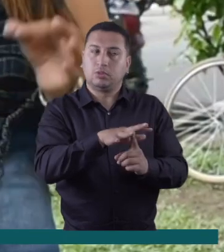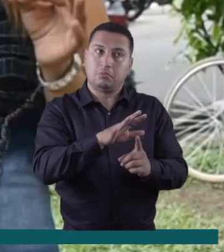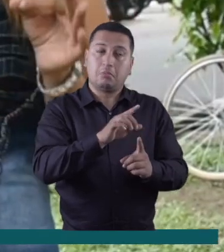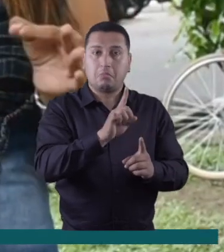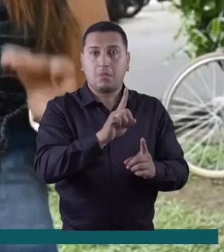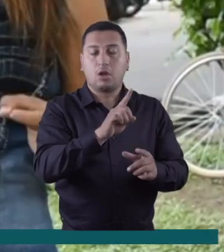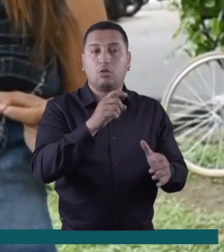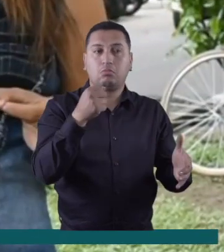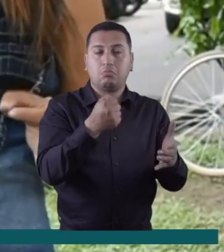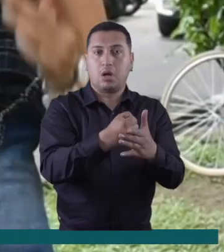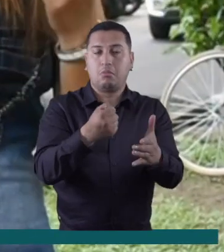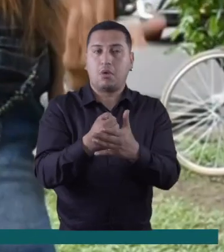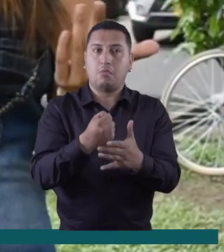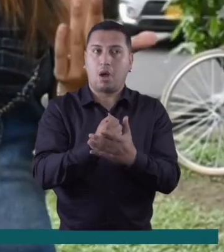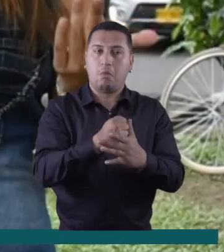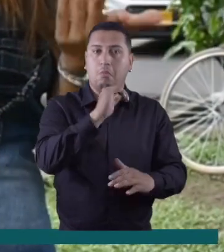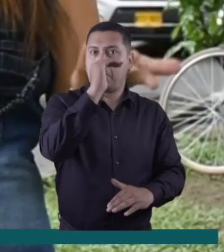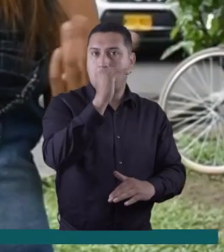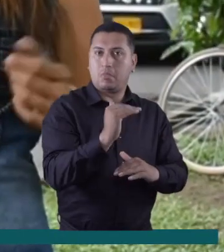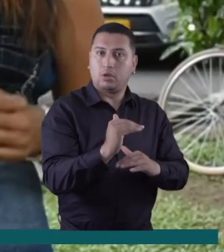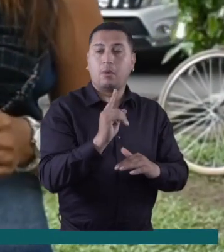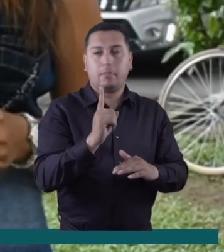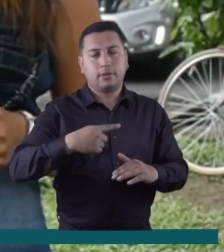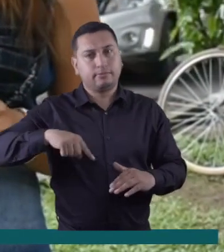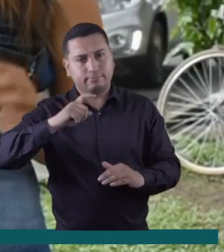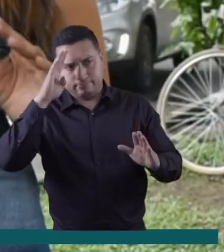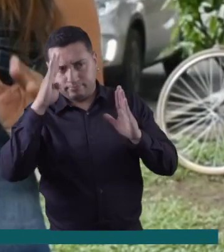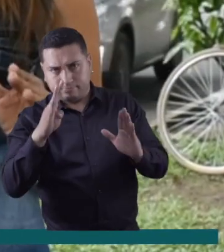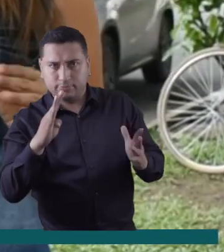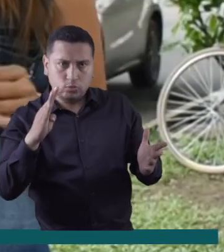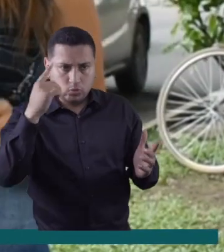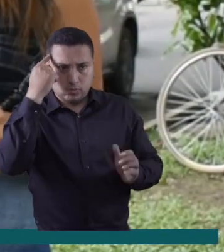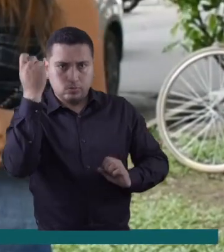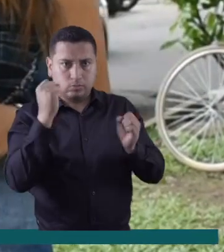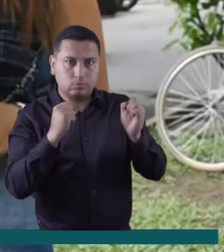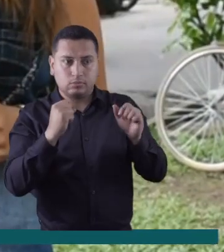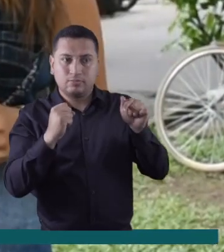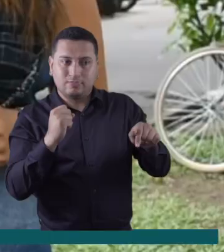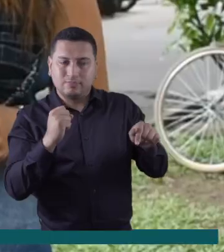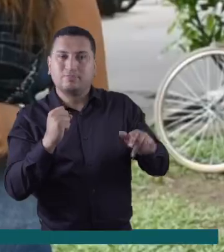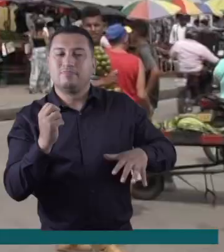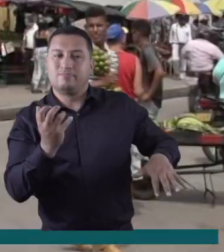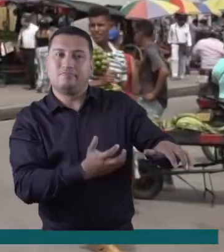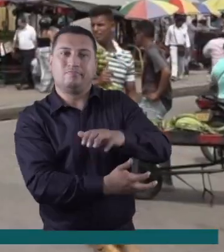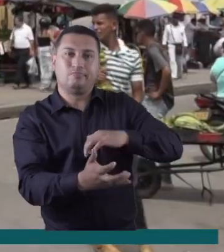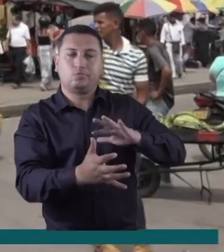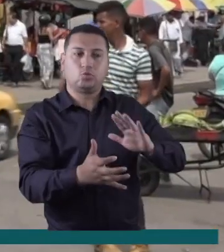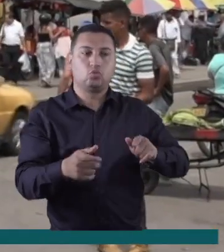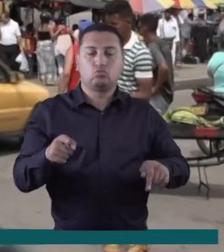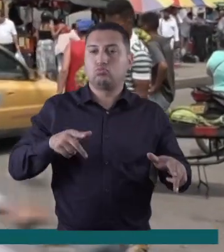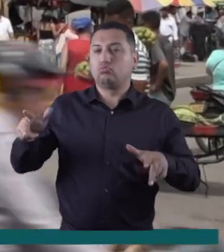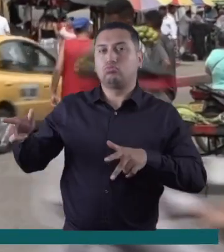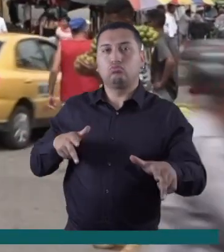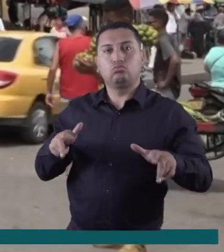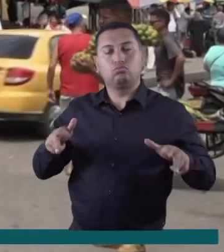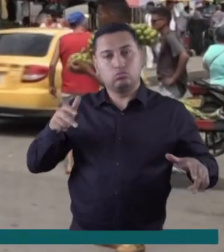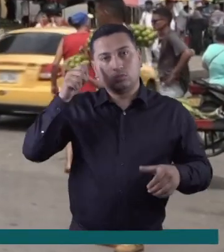muerte por accidentalidad. Sin embargo, este tema sigue siendo de gran preocupación para las autoridades. La